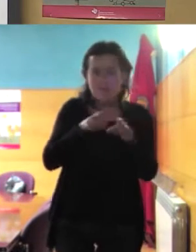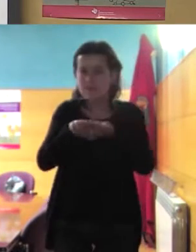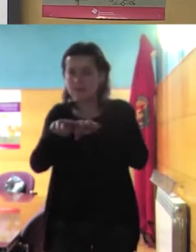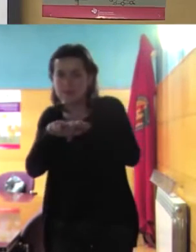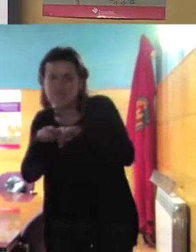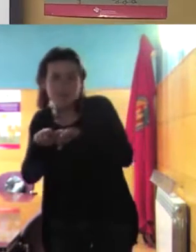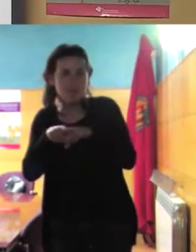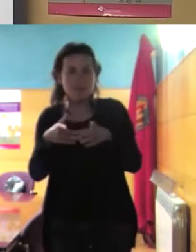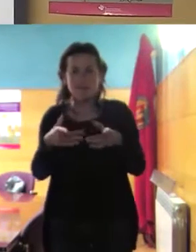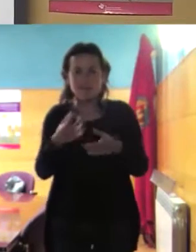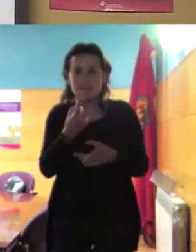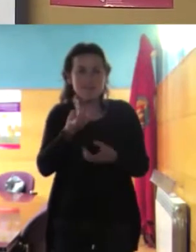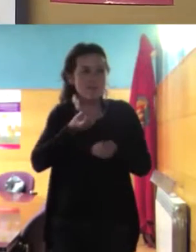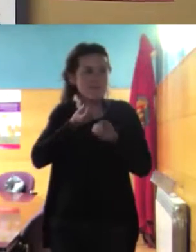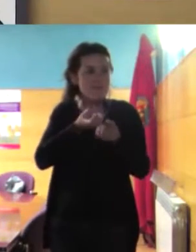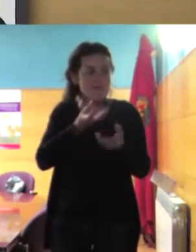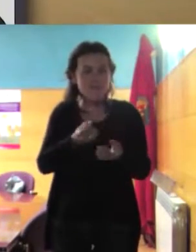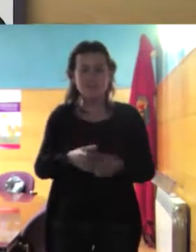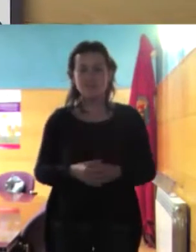con la crítica de esta persona